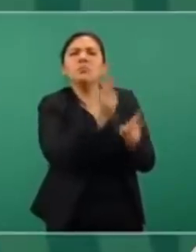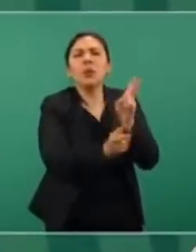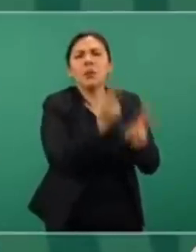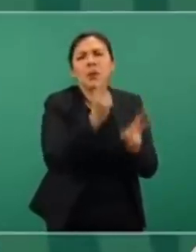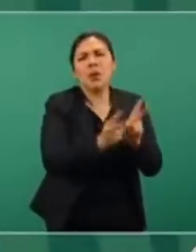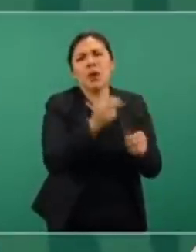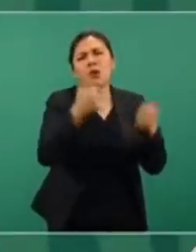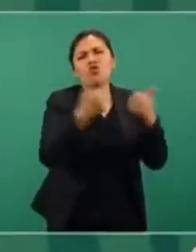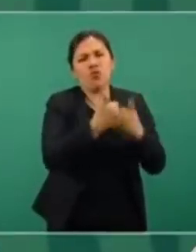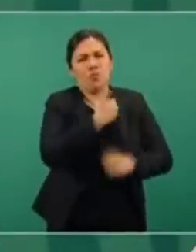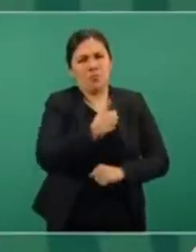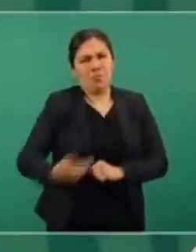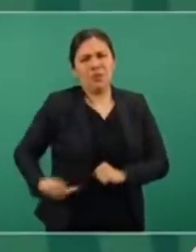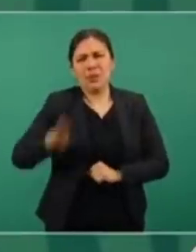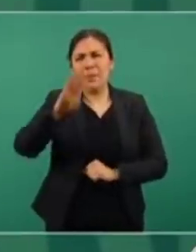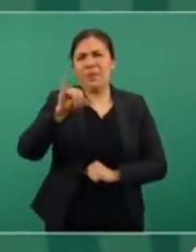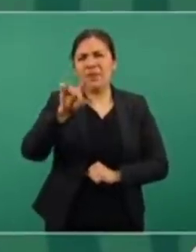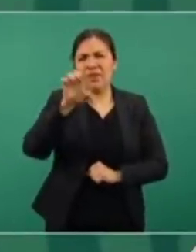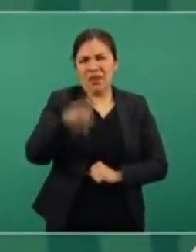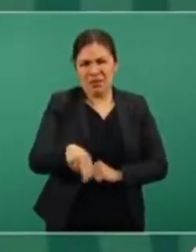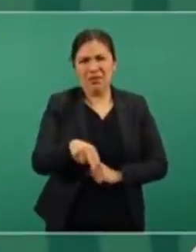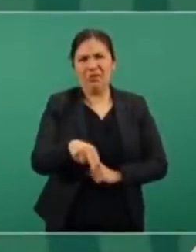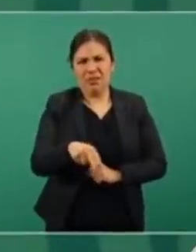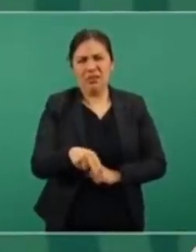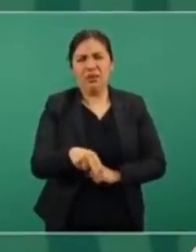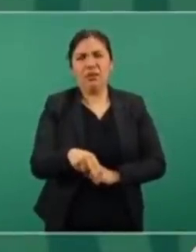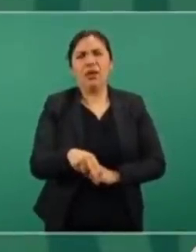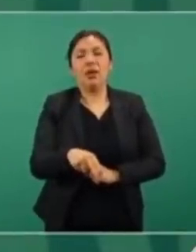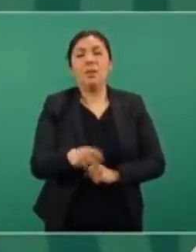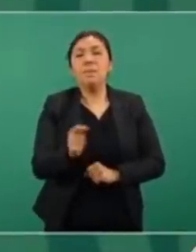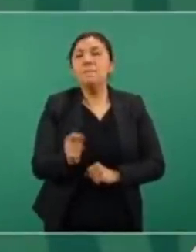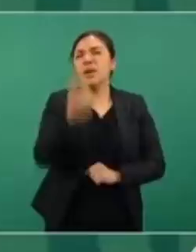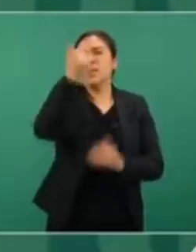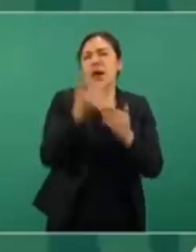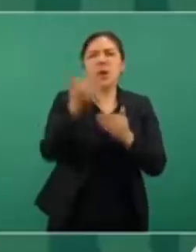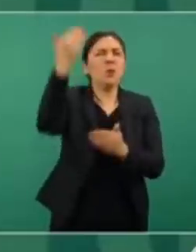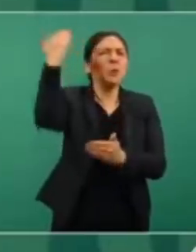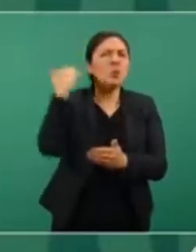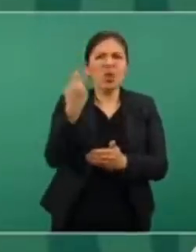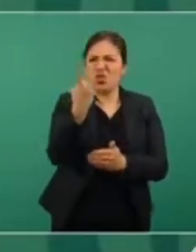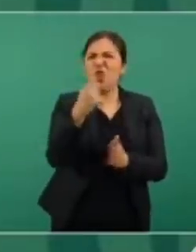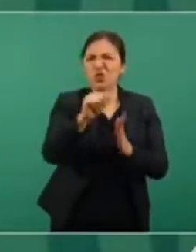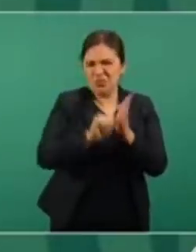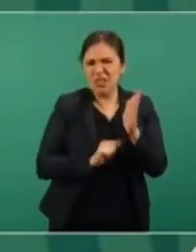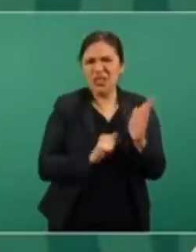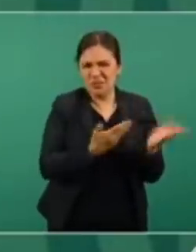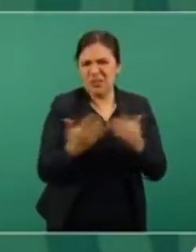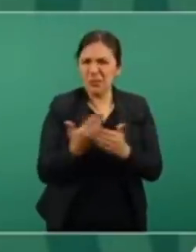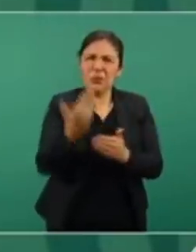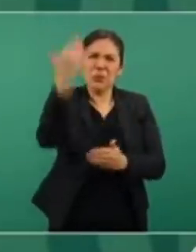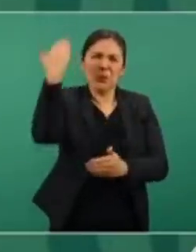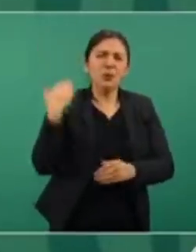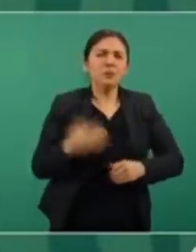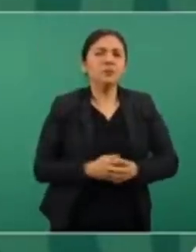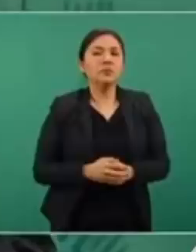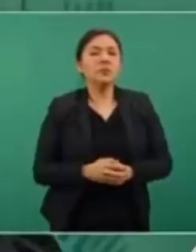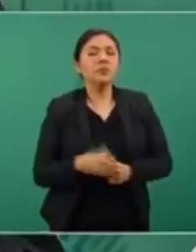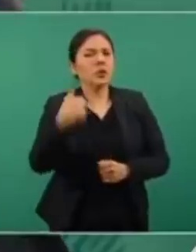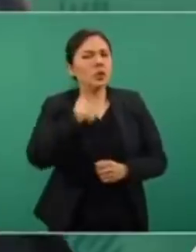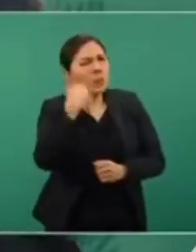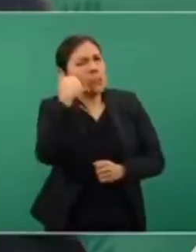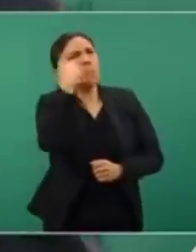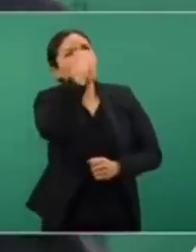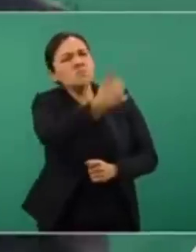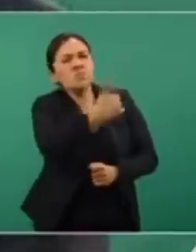con el presidente Biden la primera hace dos meses hablamos por